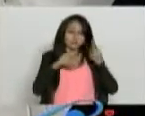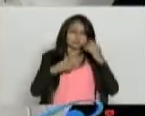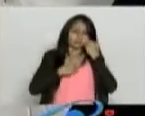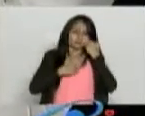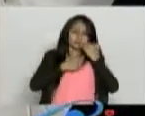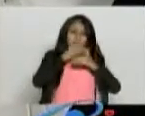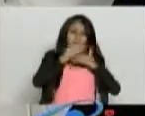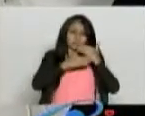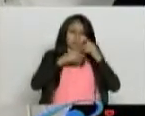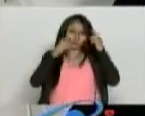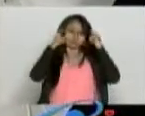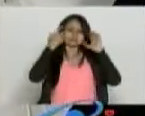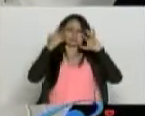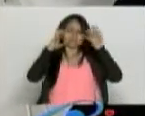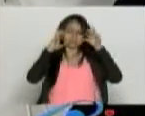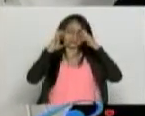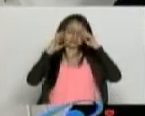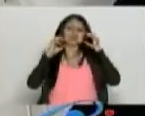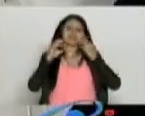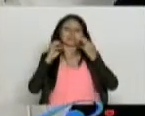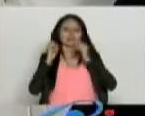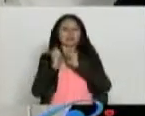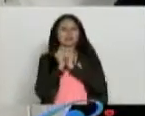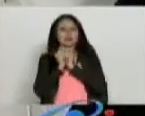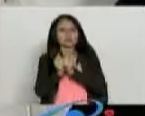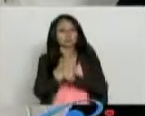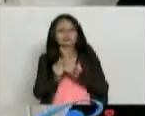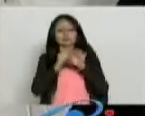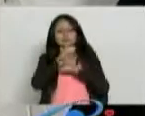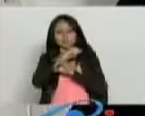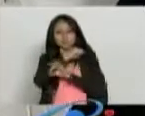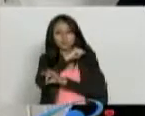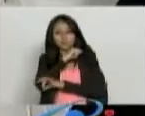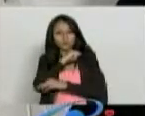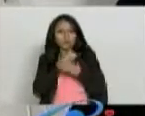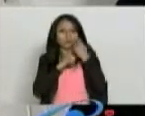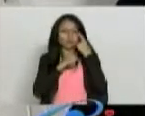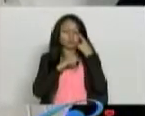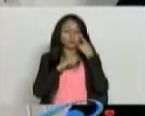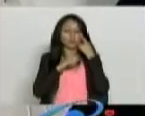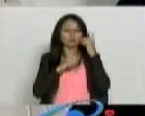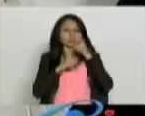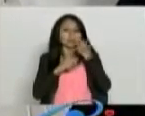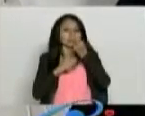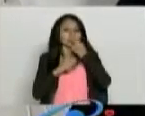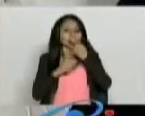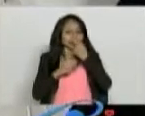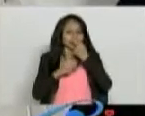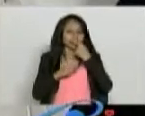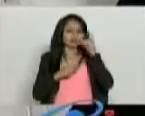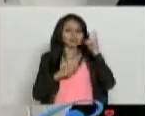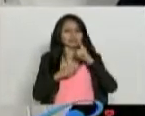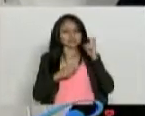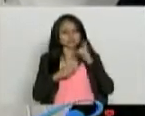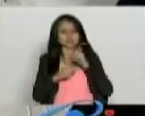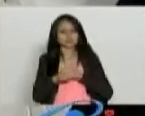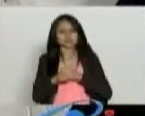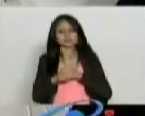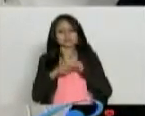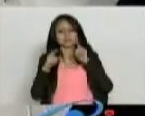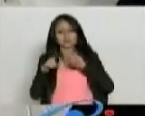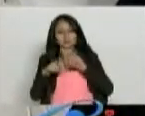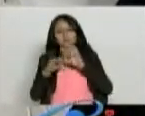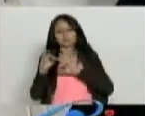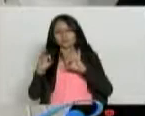necesitan de acompañamiento con el psiquiatra. Con medicamentos. Y de la mano también con la